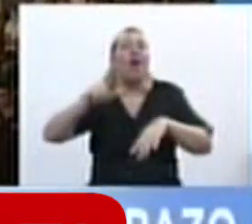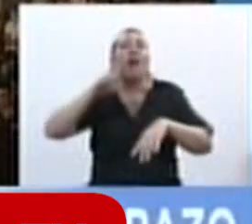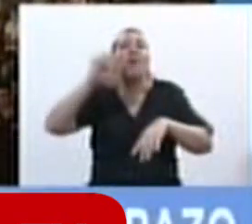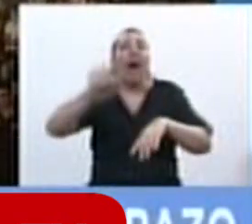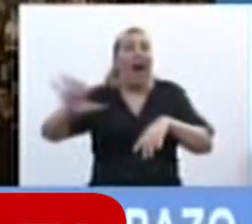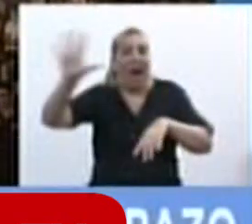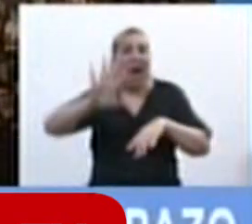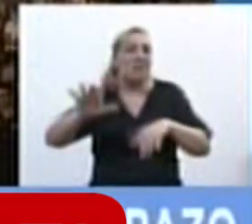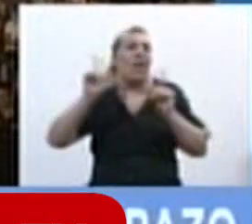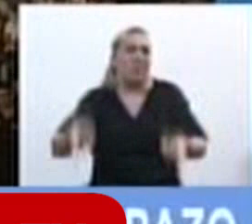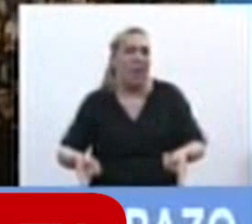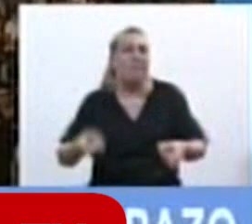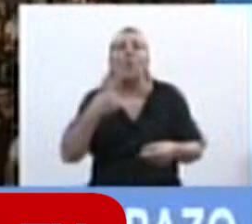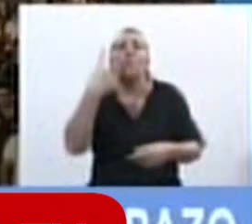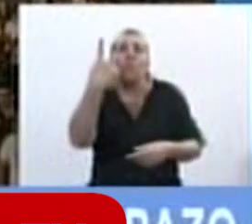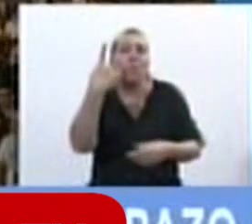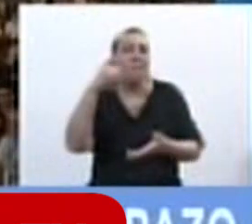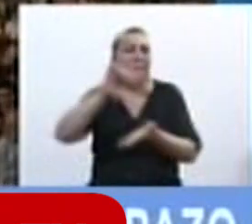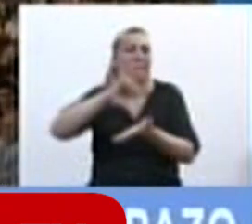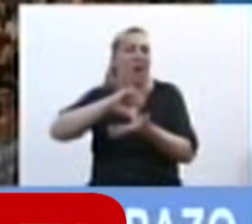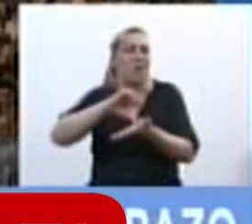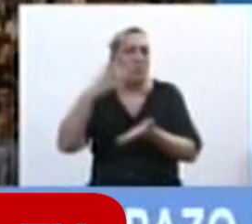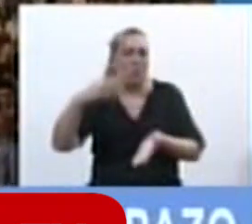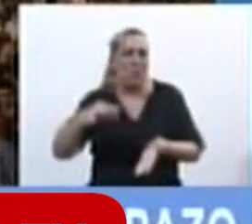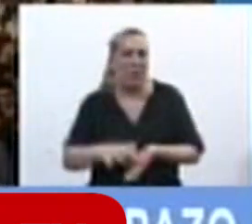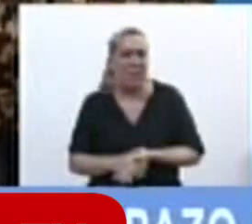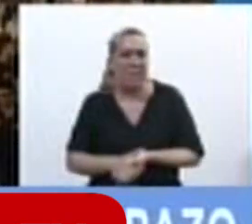evolución general. De hecho, hay un solo país que la tiene hoy.